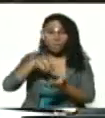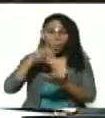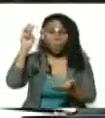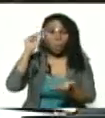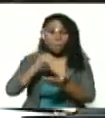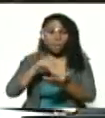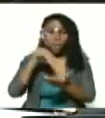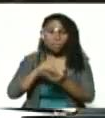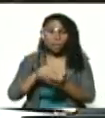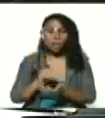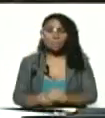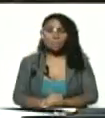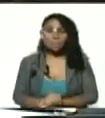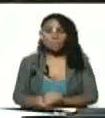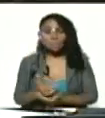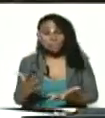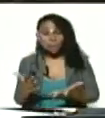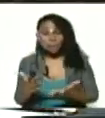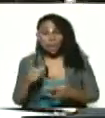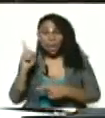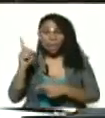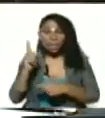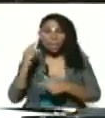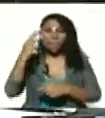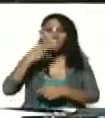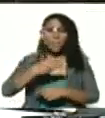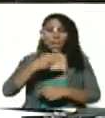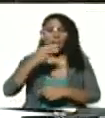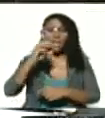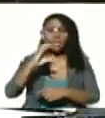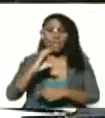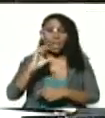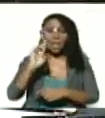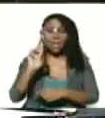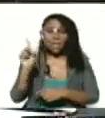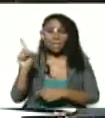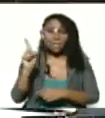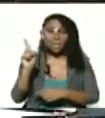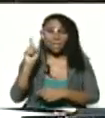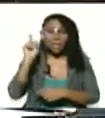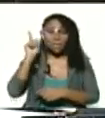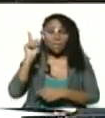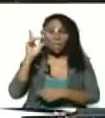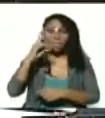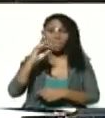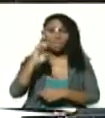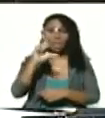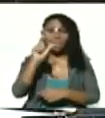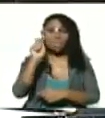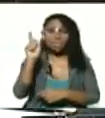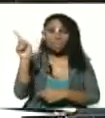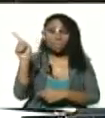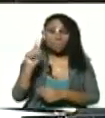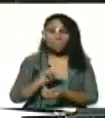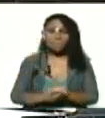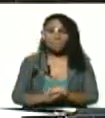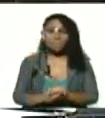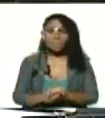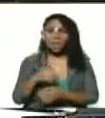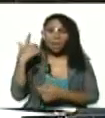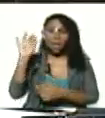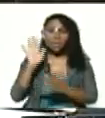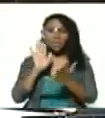y dio el PCR positivo al cepa delta él tuvo